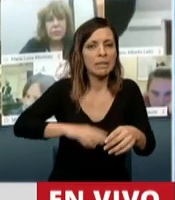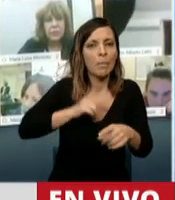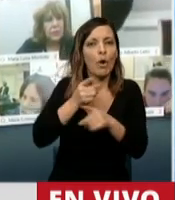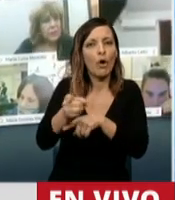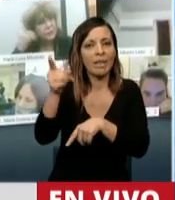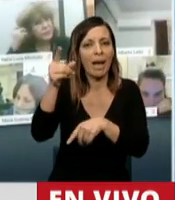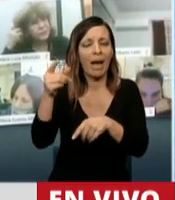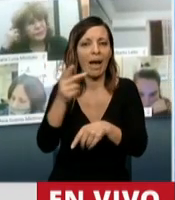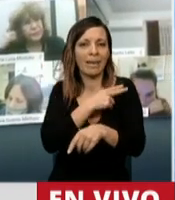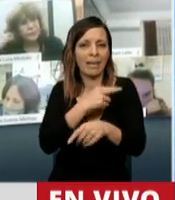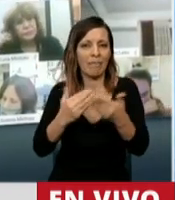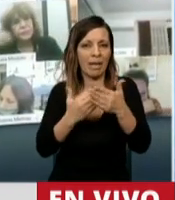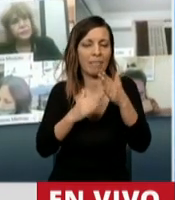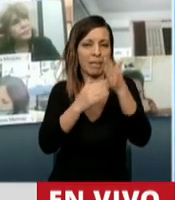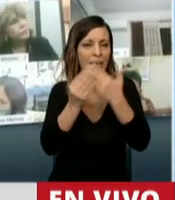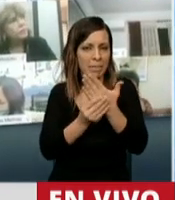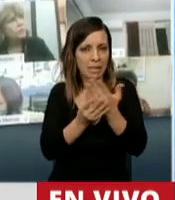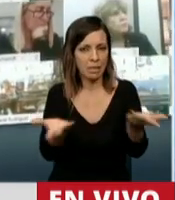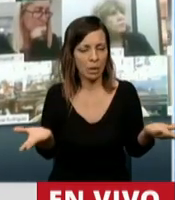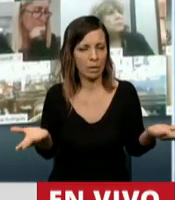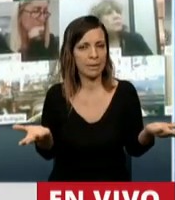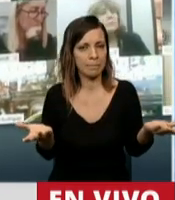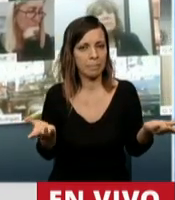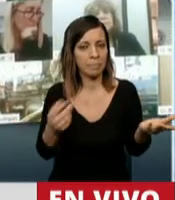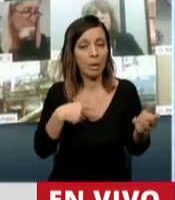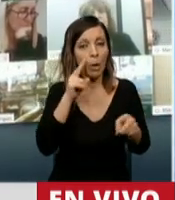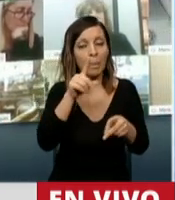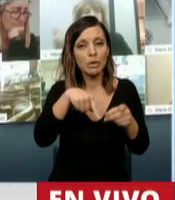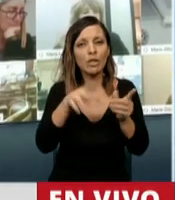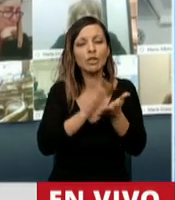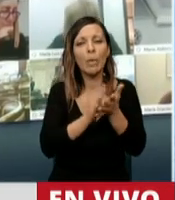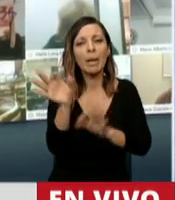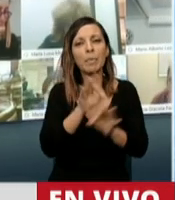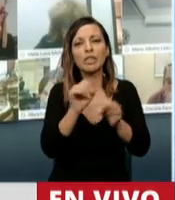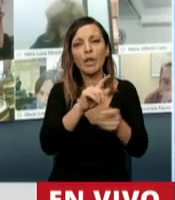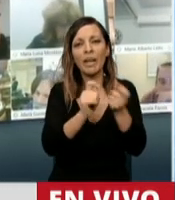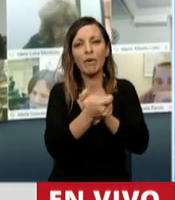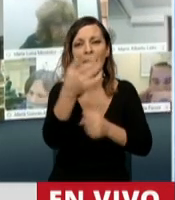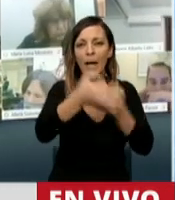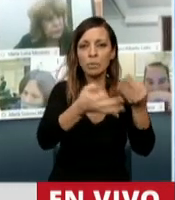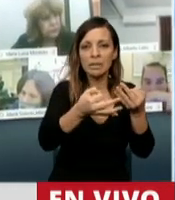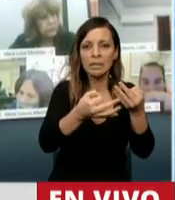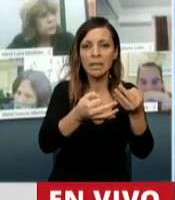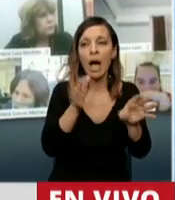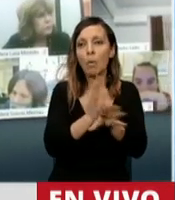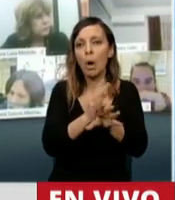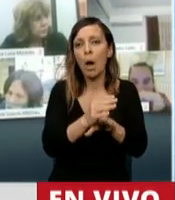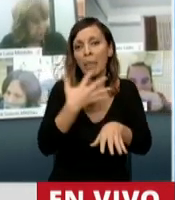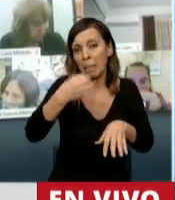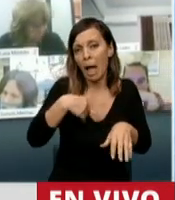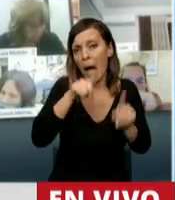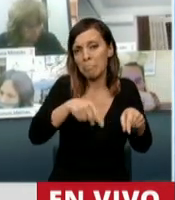de gabinete? Cuando vemos lo de hoy, cuando vemos lo del proyecto de reforma a justicia, donde es, no sé de qué se trata, pero me opongo,